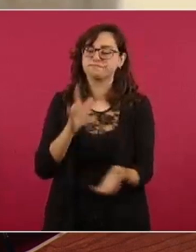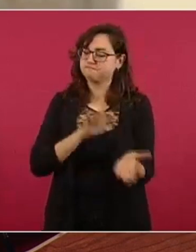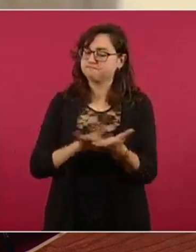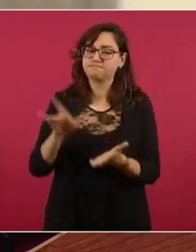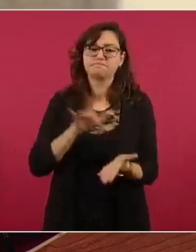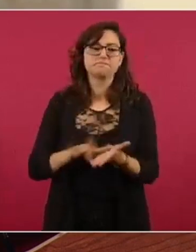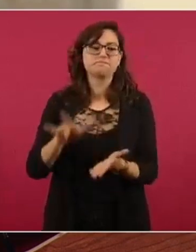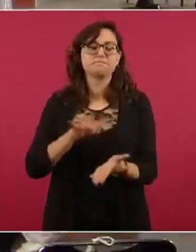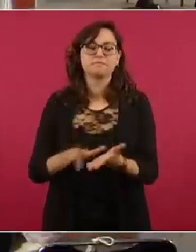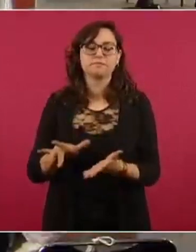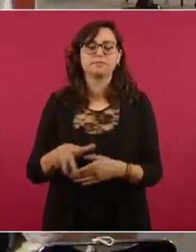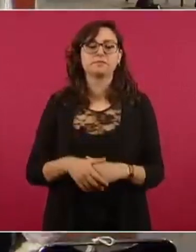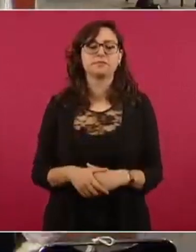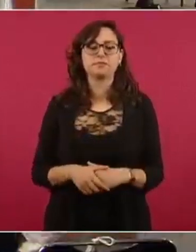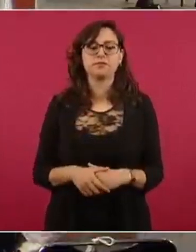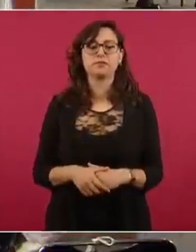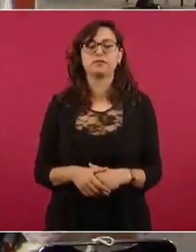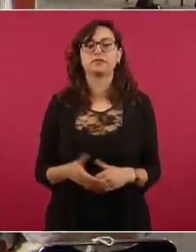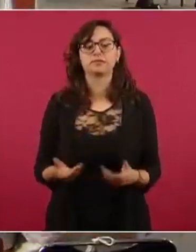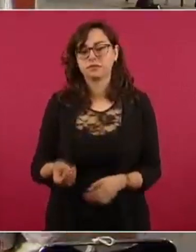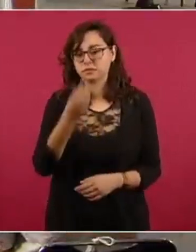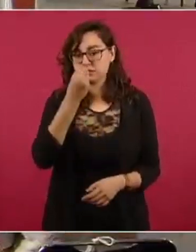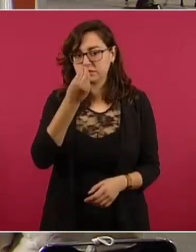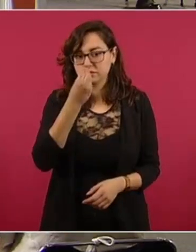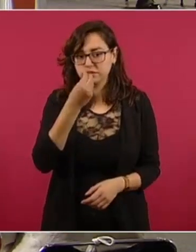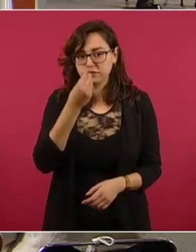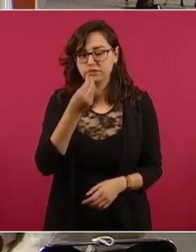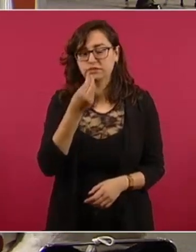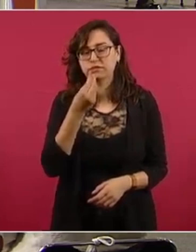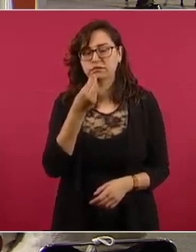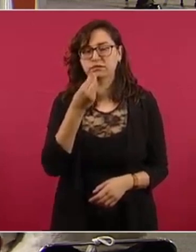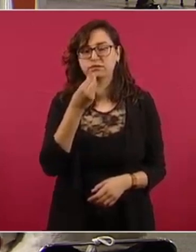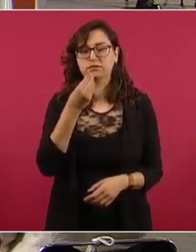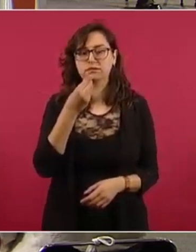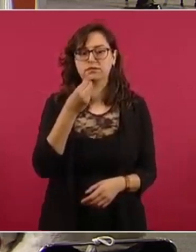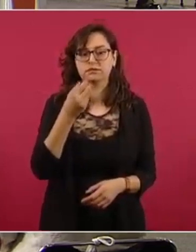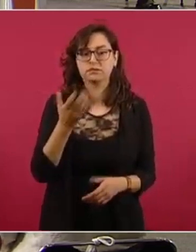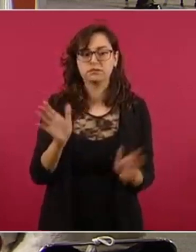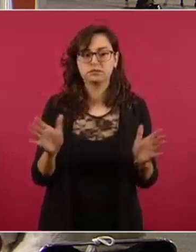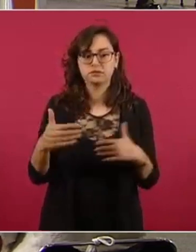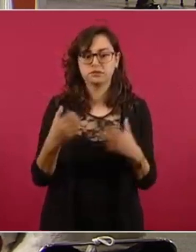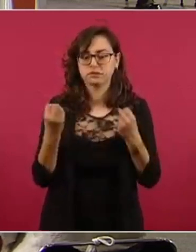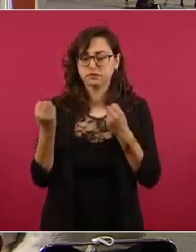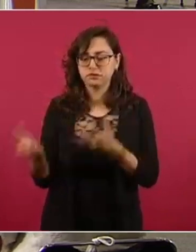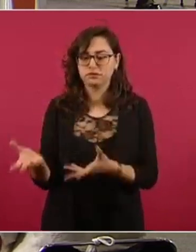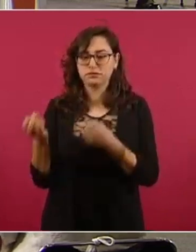víveres en el caso de las despensas